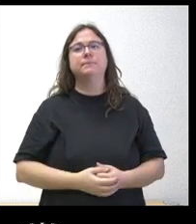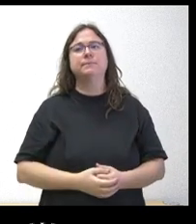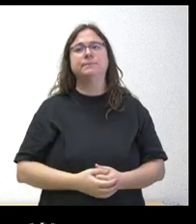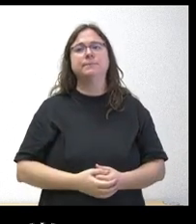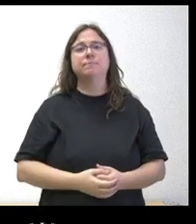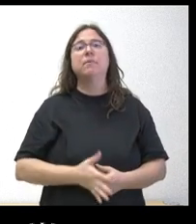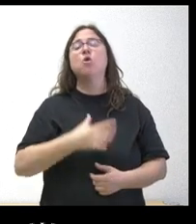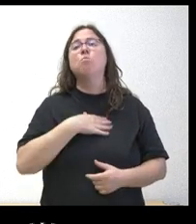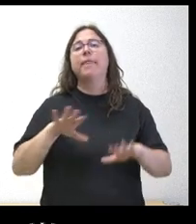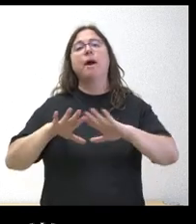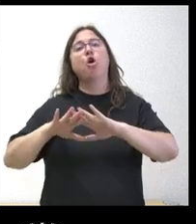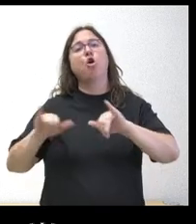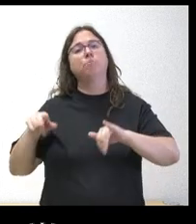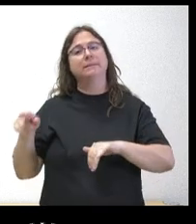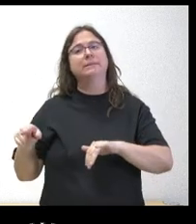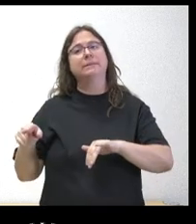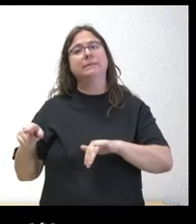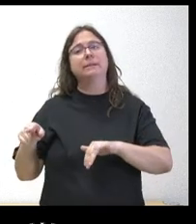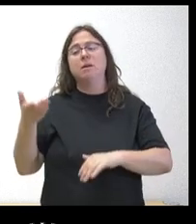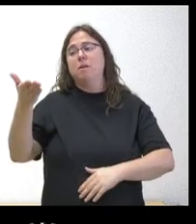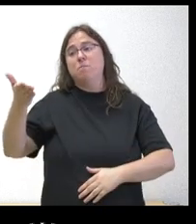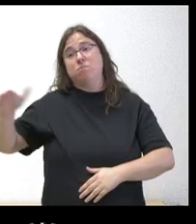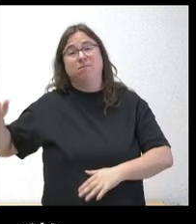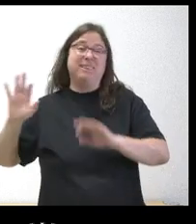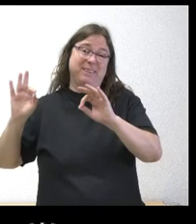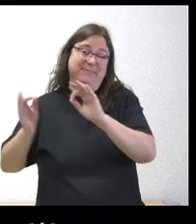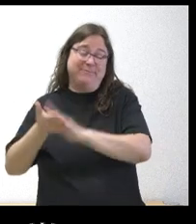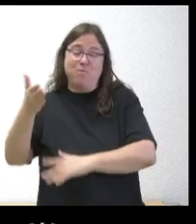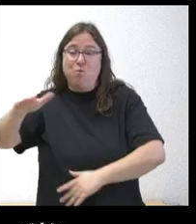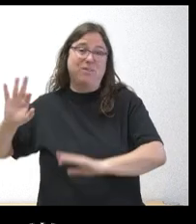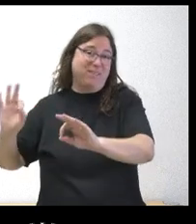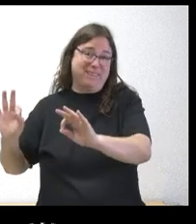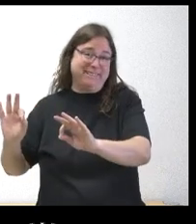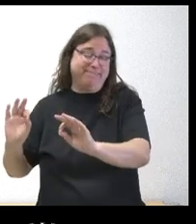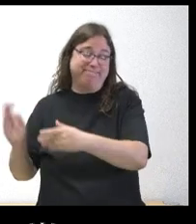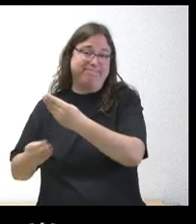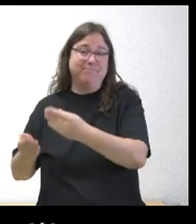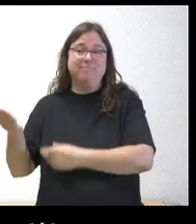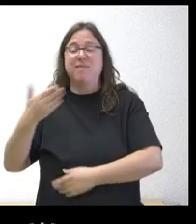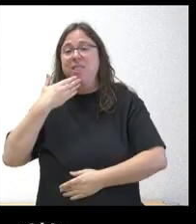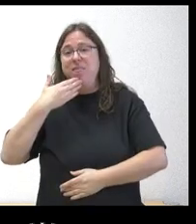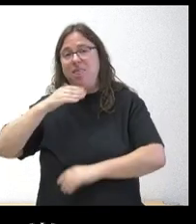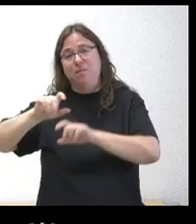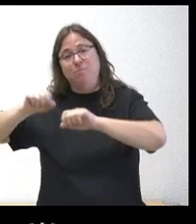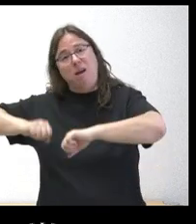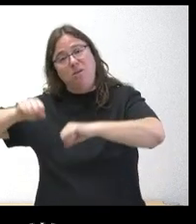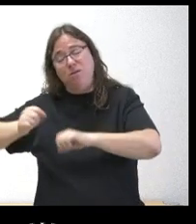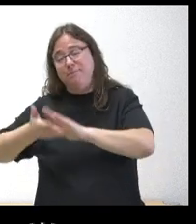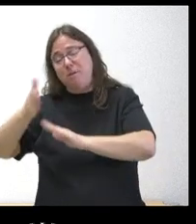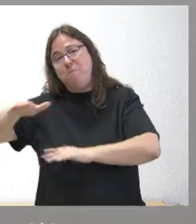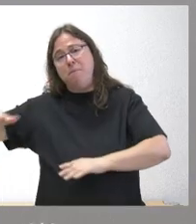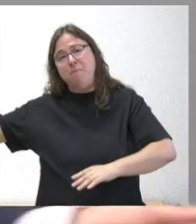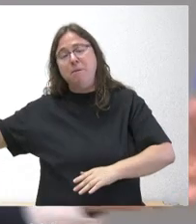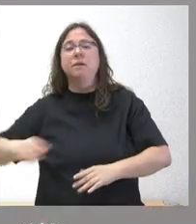se puede compensar esa mortalidad inevitable por otra parte de la población tan numerosa de personas mayores que tenemos?